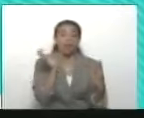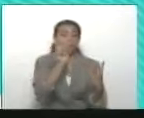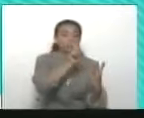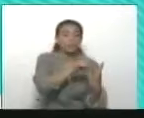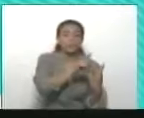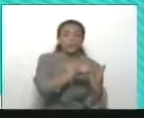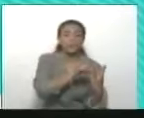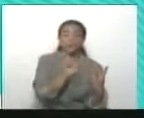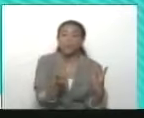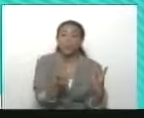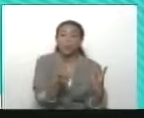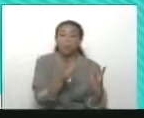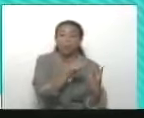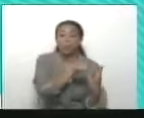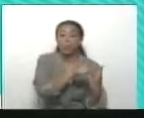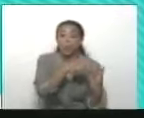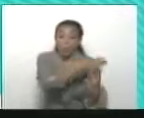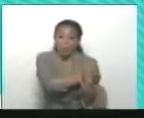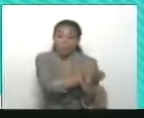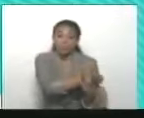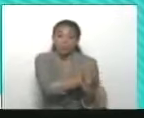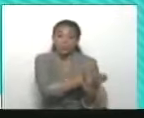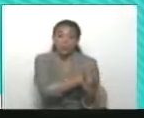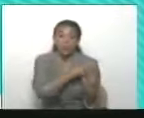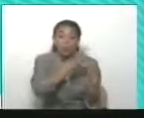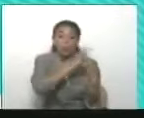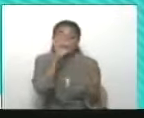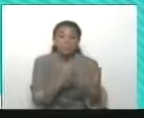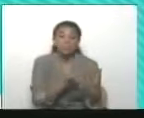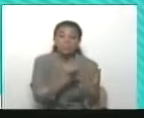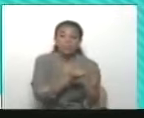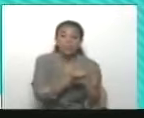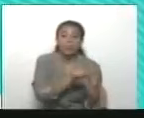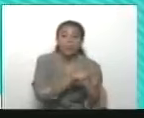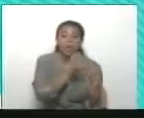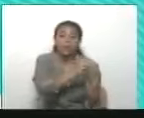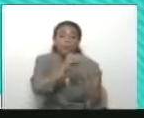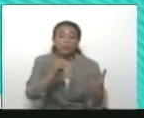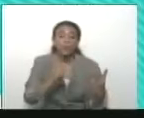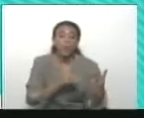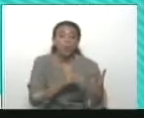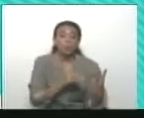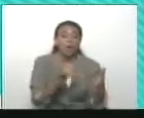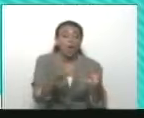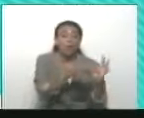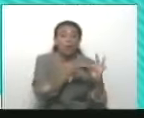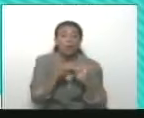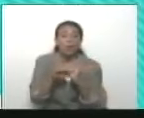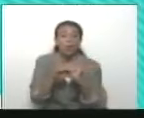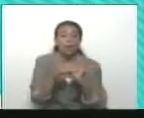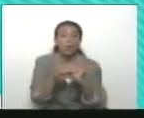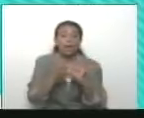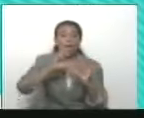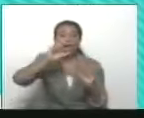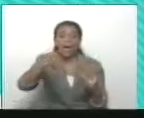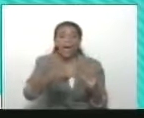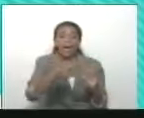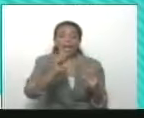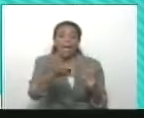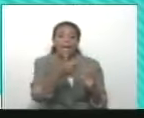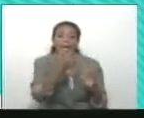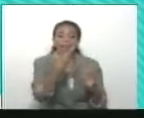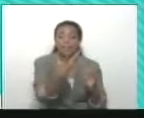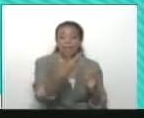El segundo bloque en número de votos fue la llamada plataforma unitaria, el G3, que antes era